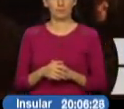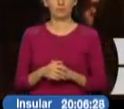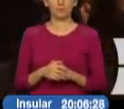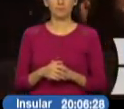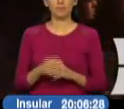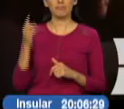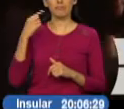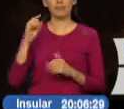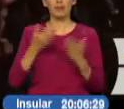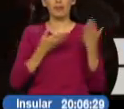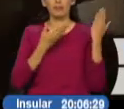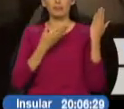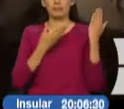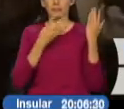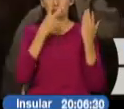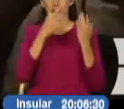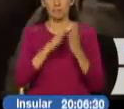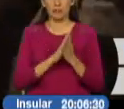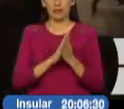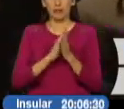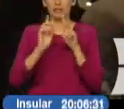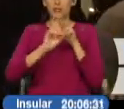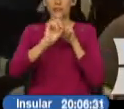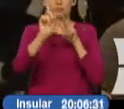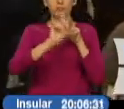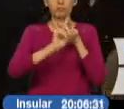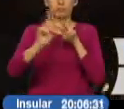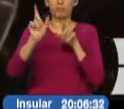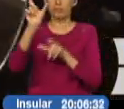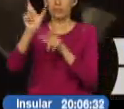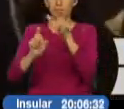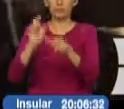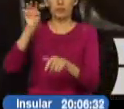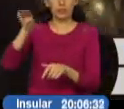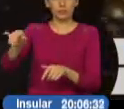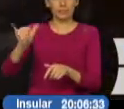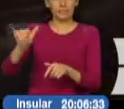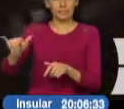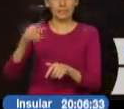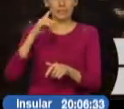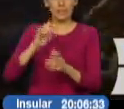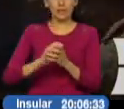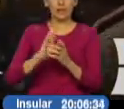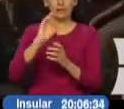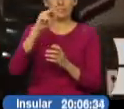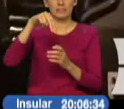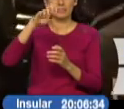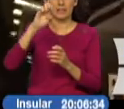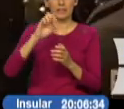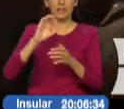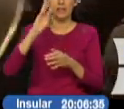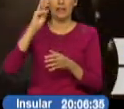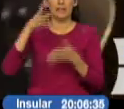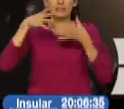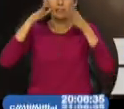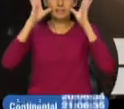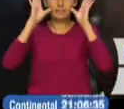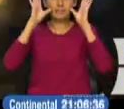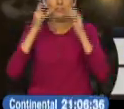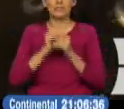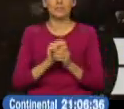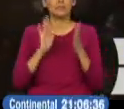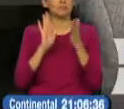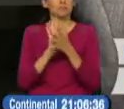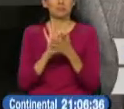Estas imágenes dan cuenta que el desalojo de quienes se encontraban en los exteriores del CNE, ubicado en la avenida 6 de diciembre y el hoy al faro, fue